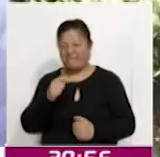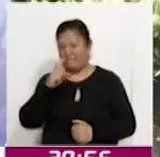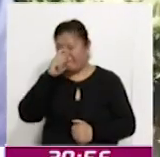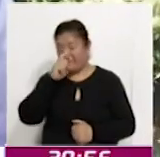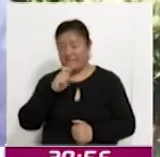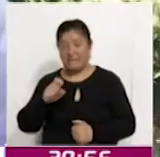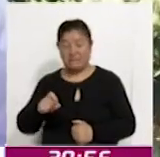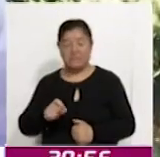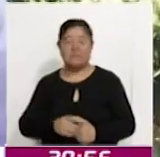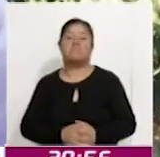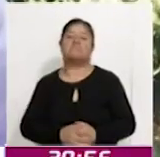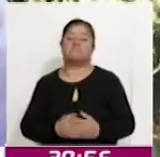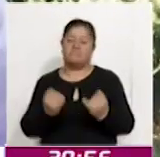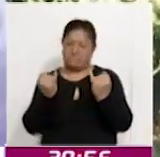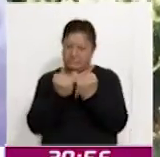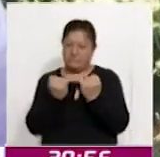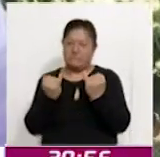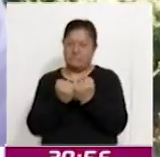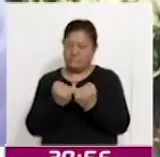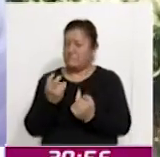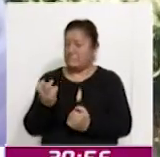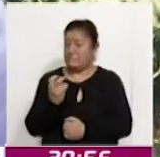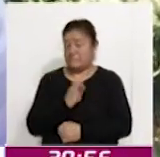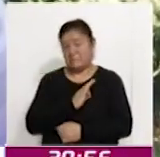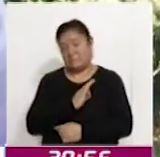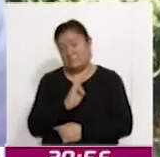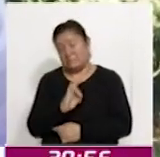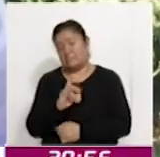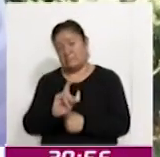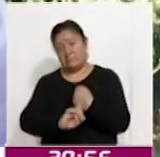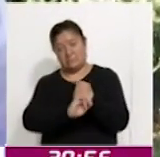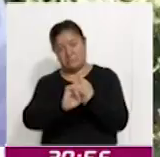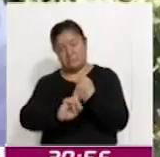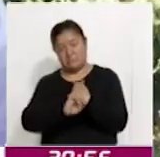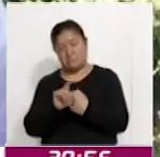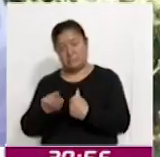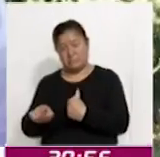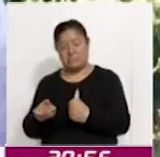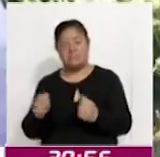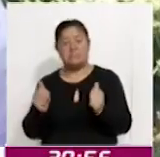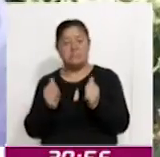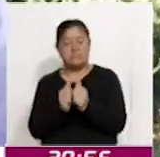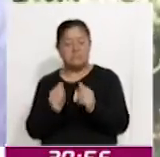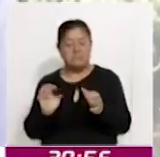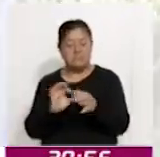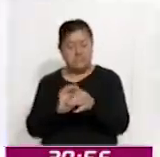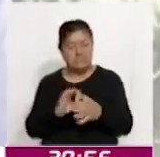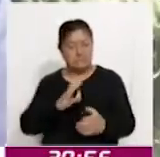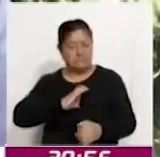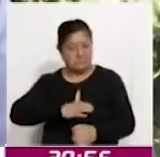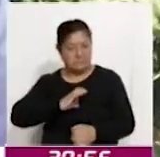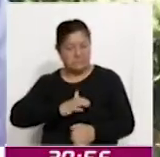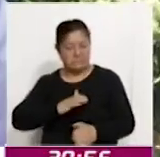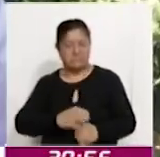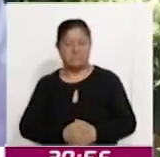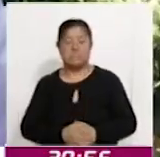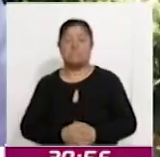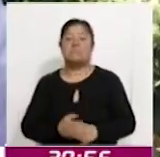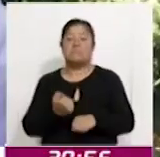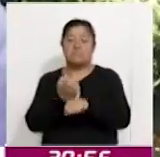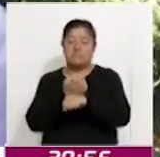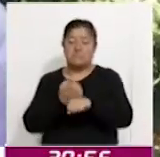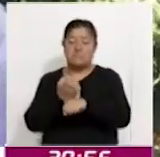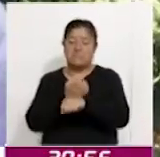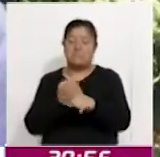fuerte. También podría ser un indicio de algún problema. Está asociado con este tipo de cáncer. Sangrado,